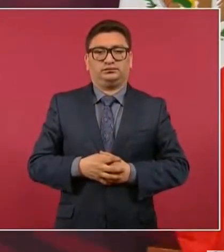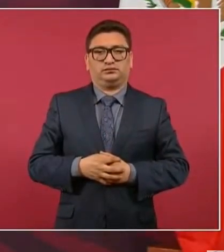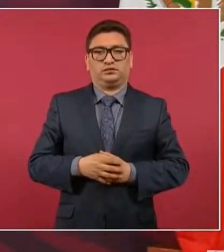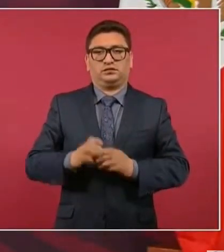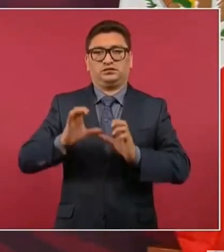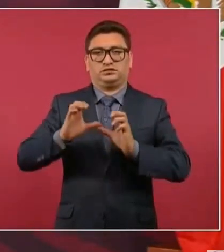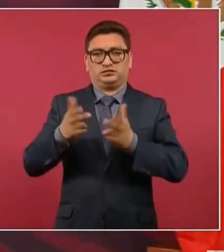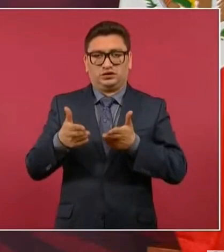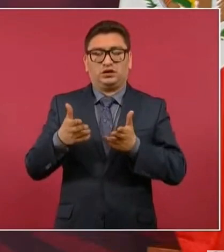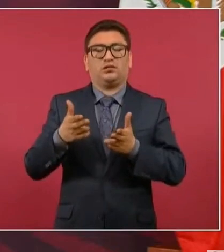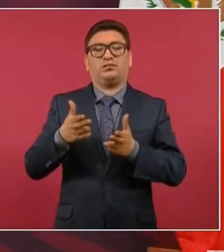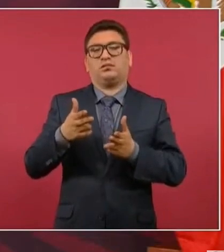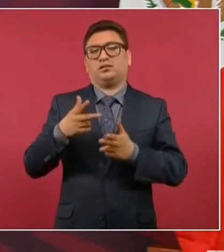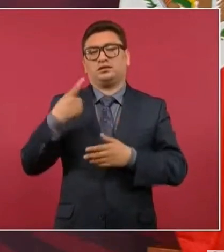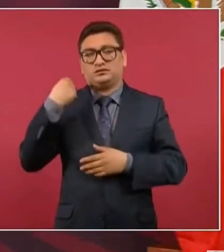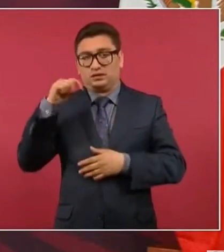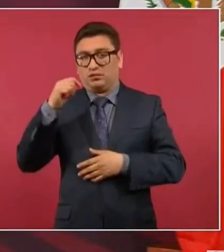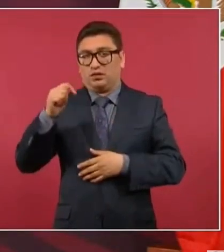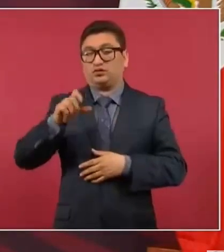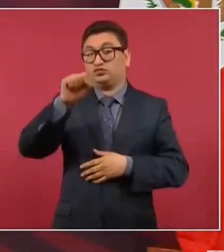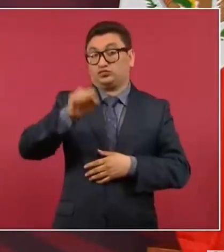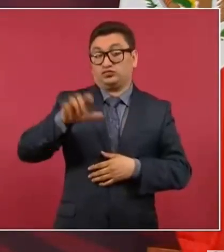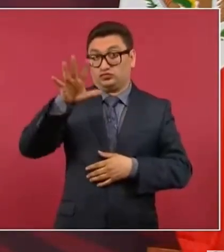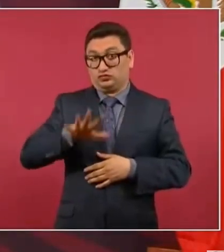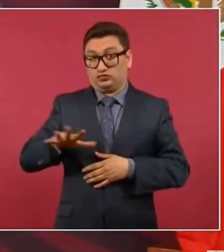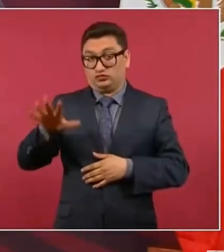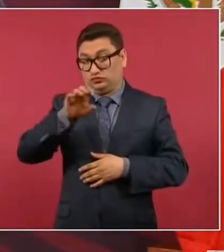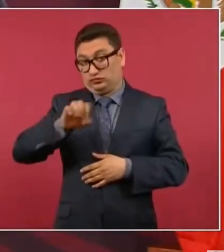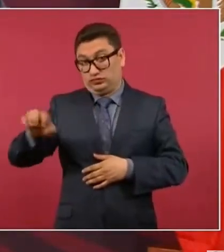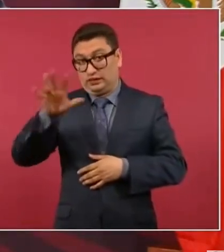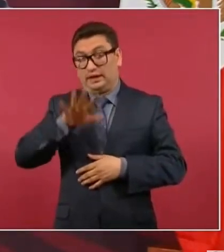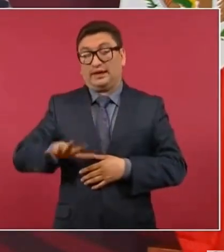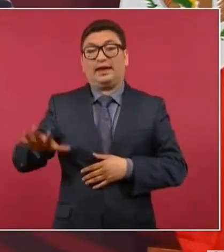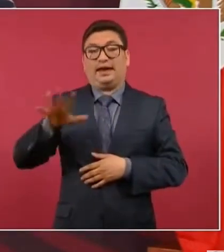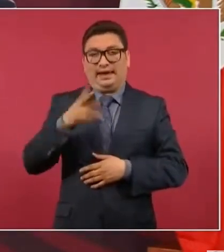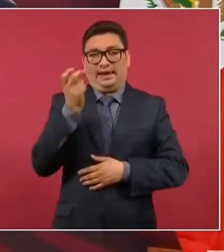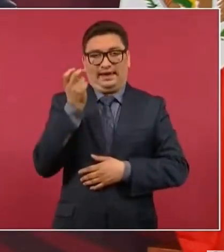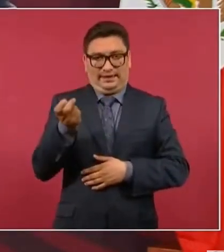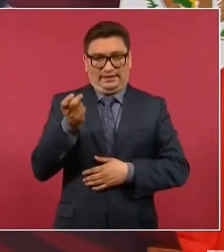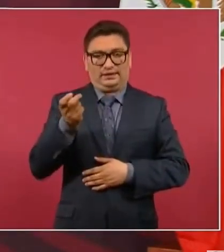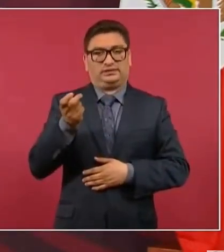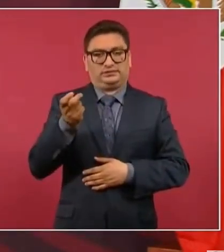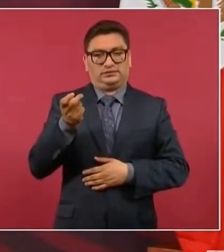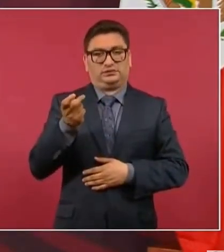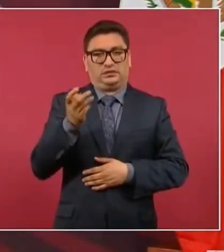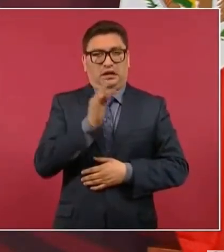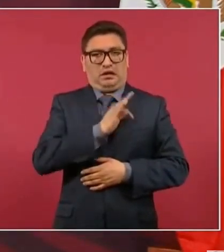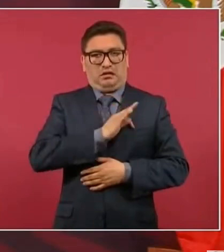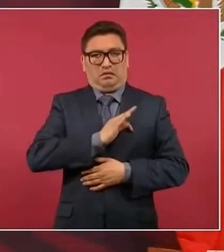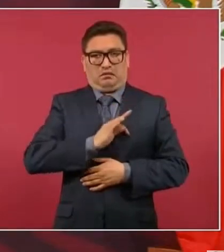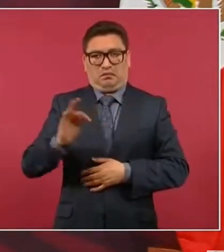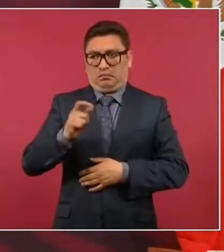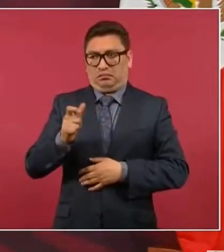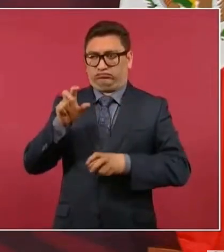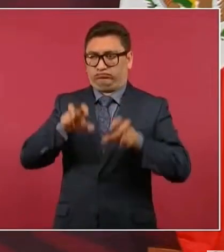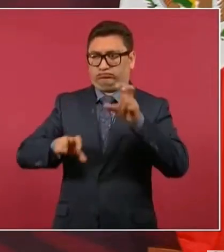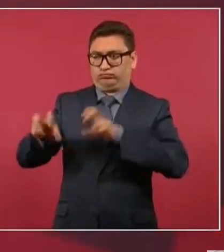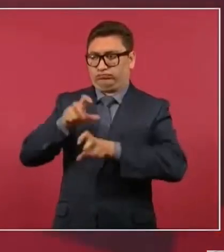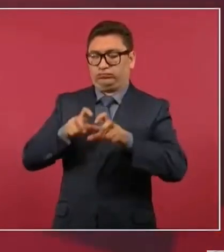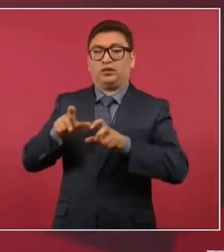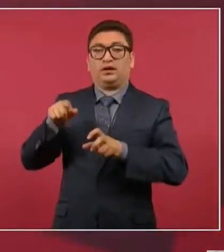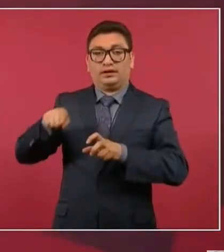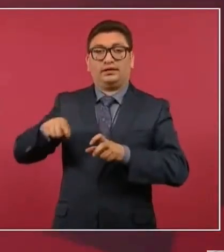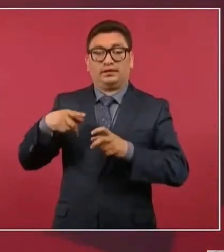Chiapas, Tabasco, todo el sureste, pues se pueda crear